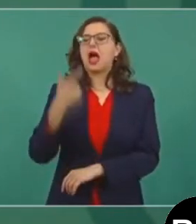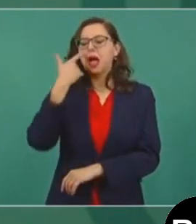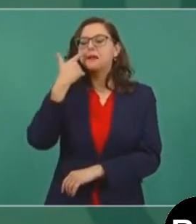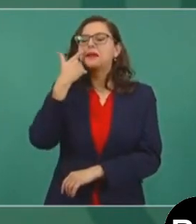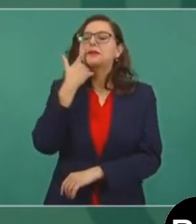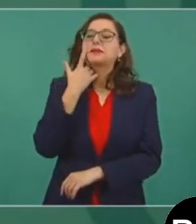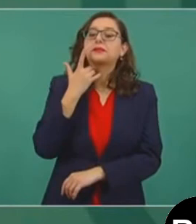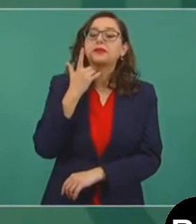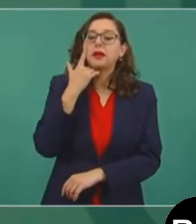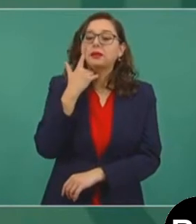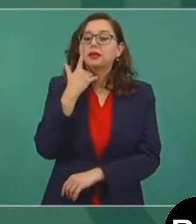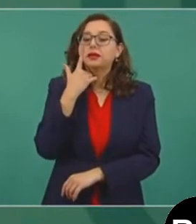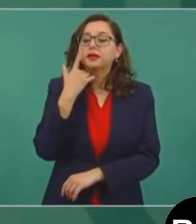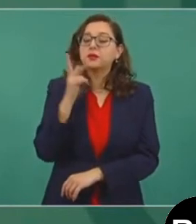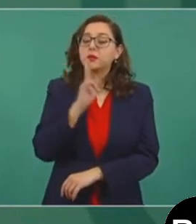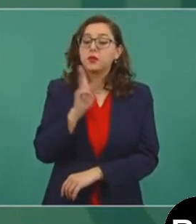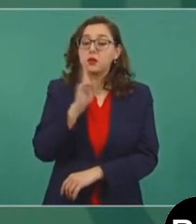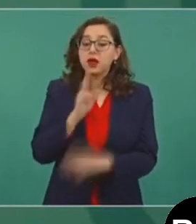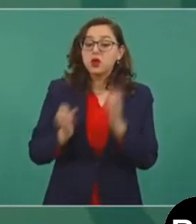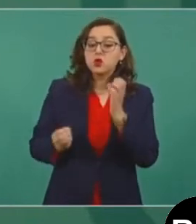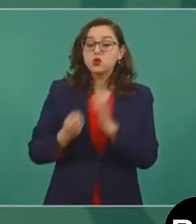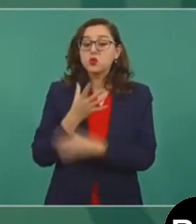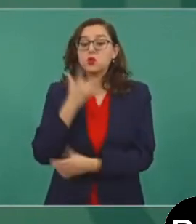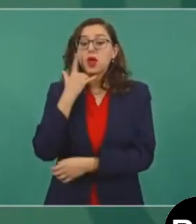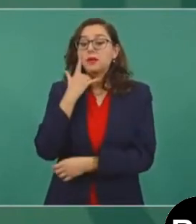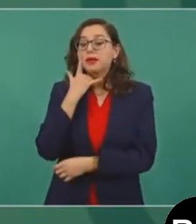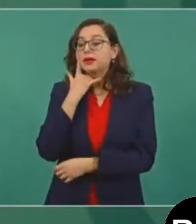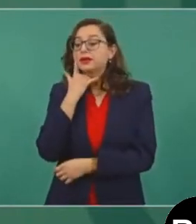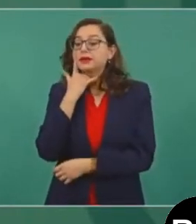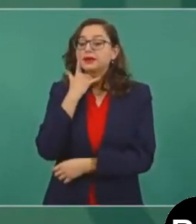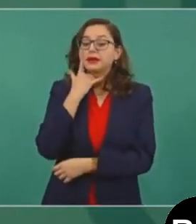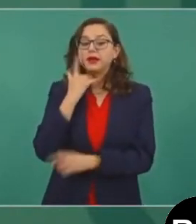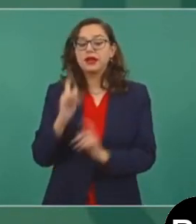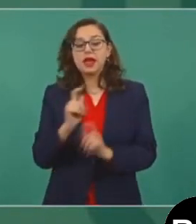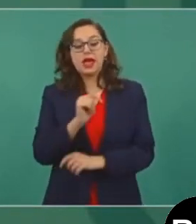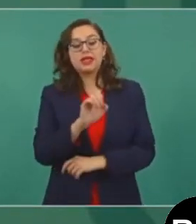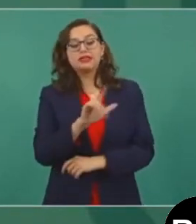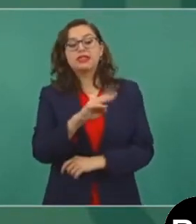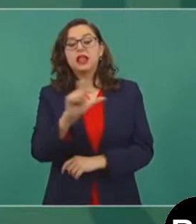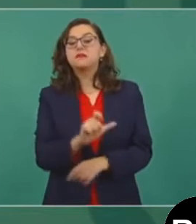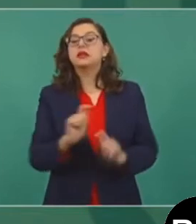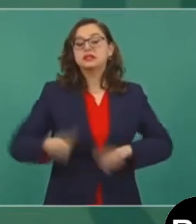con la concesión a Telmex.